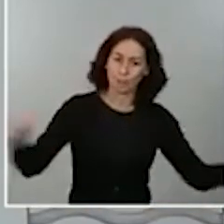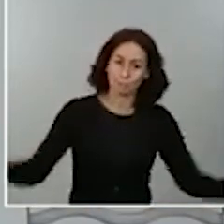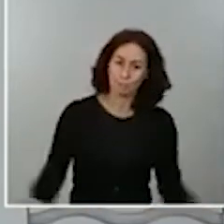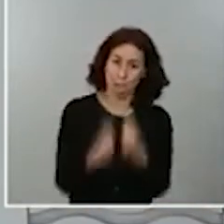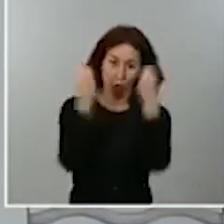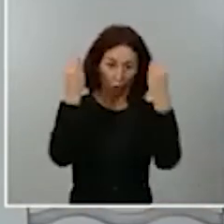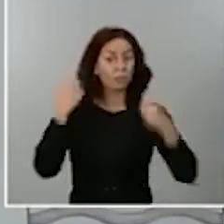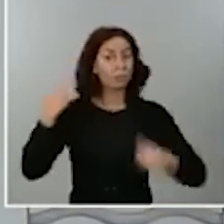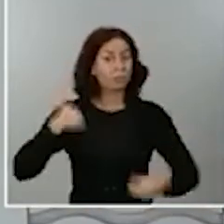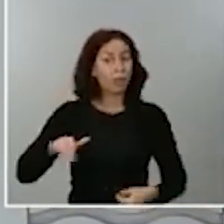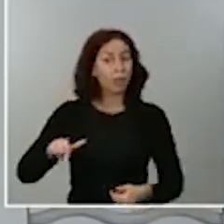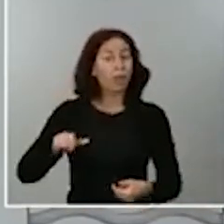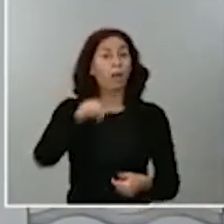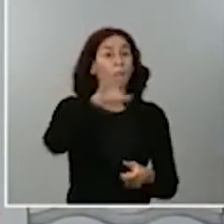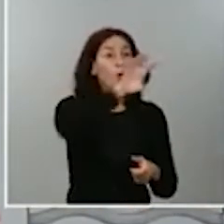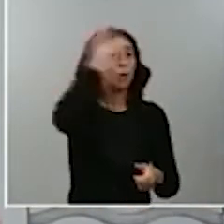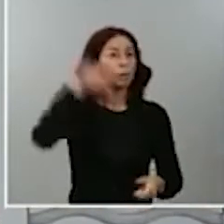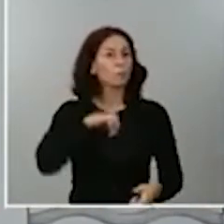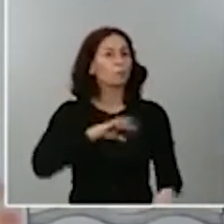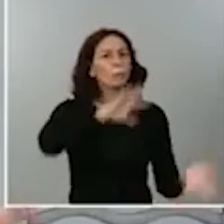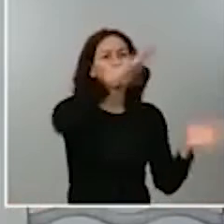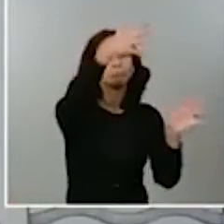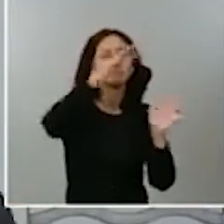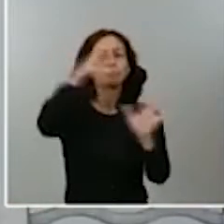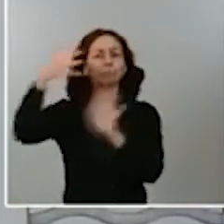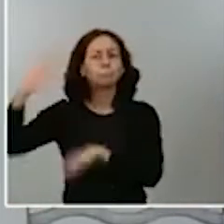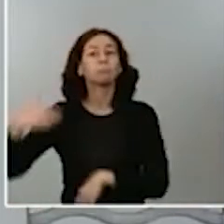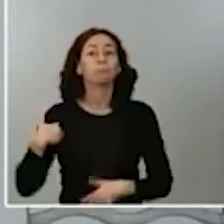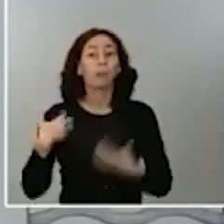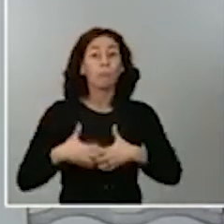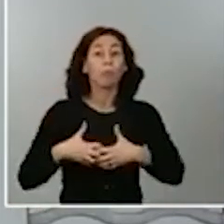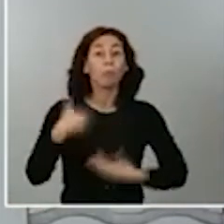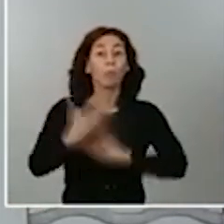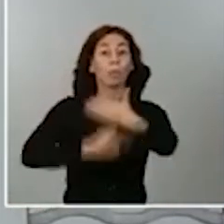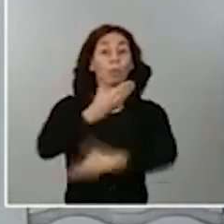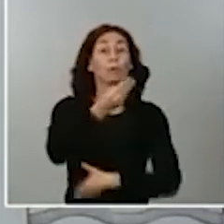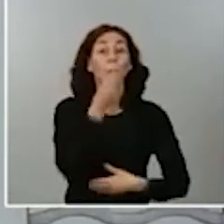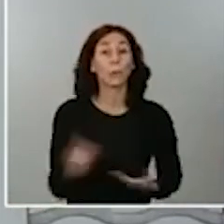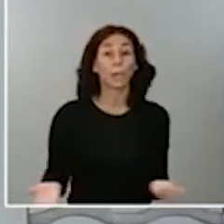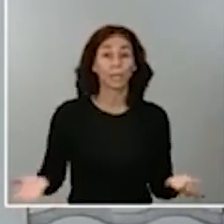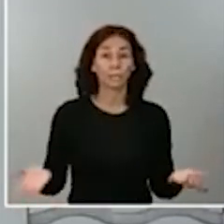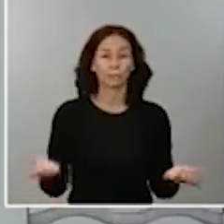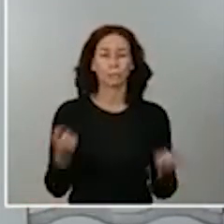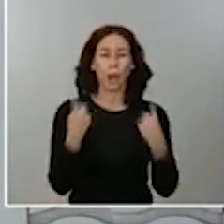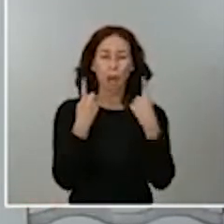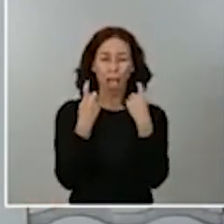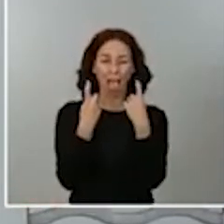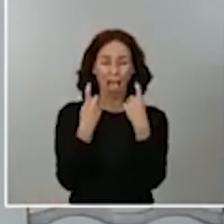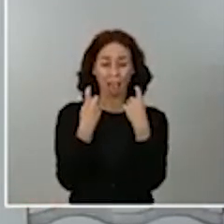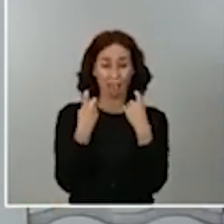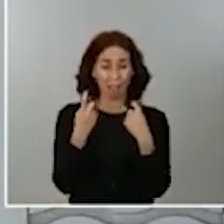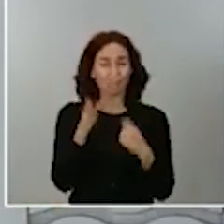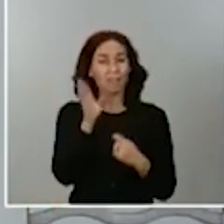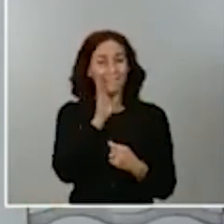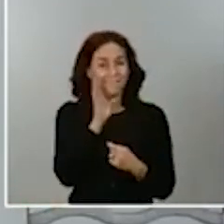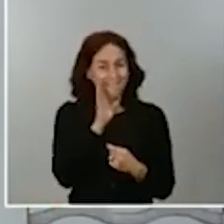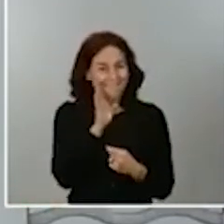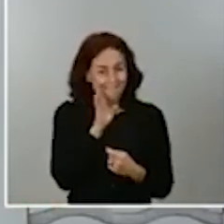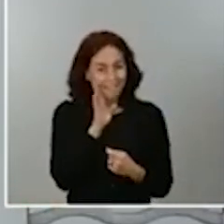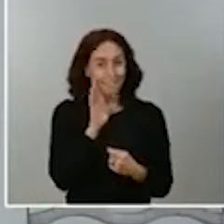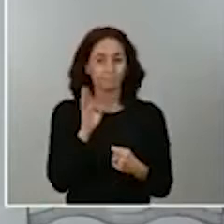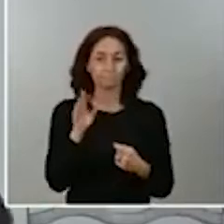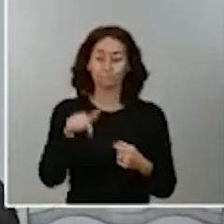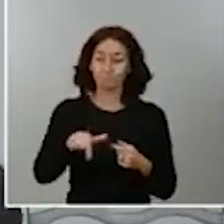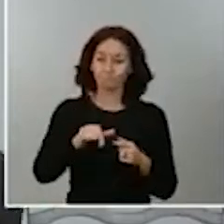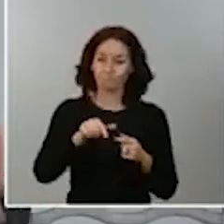autónomas. ha hecho falta por lo que he mencionado antes adoptar este decreto de estado de alarma